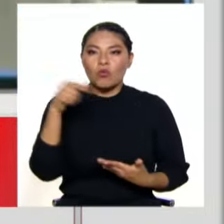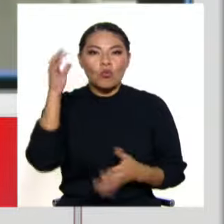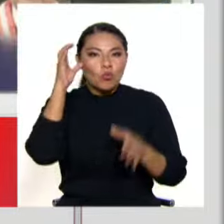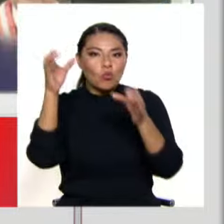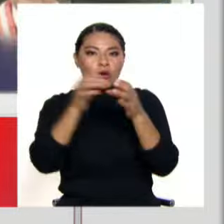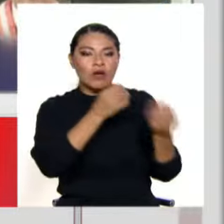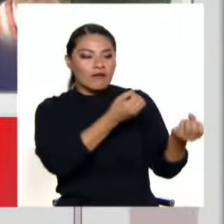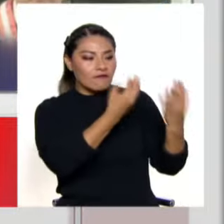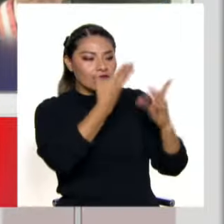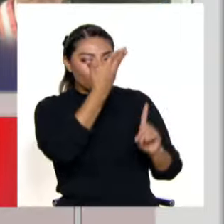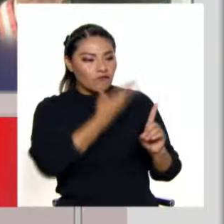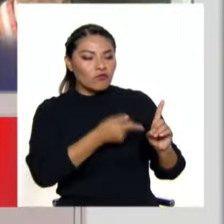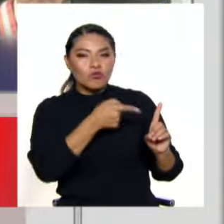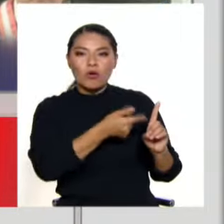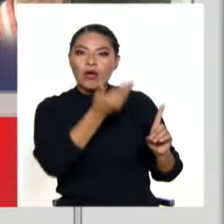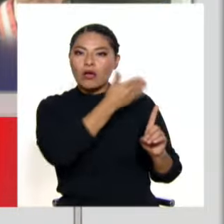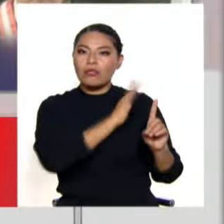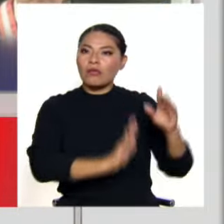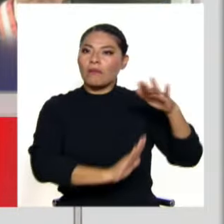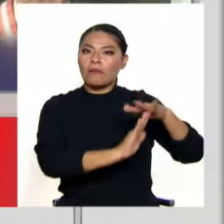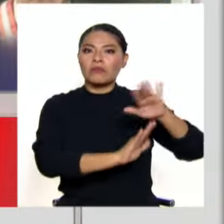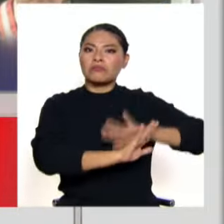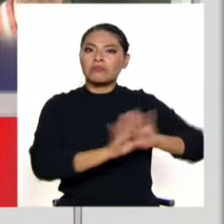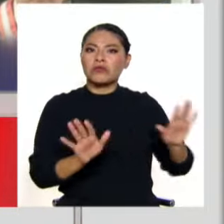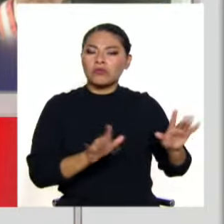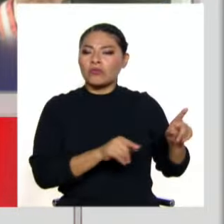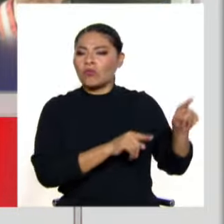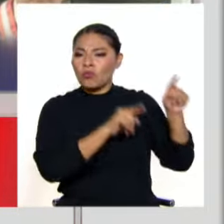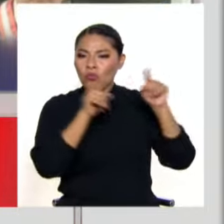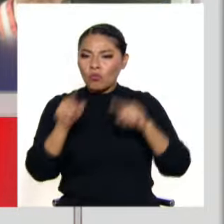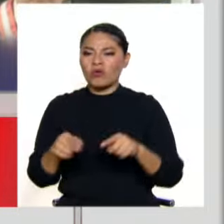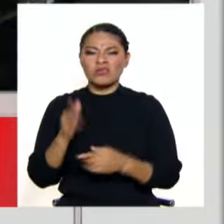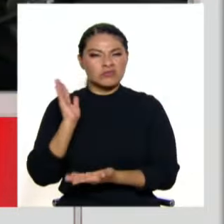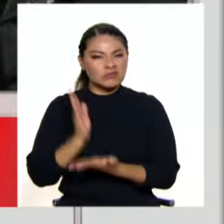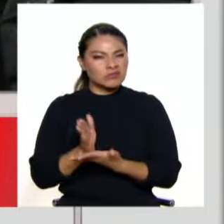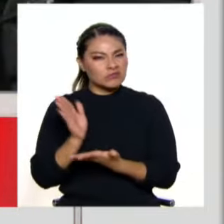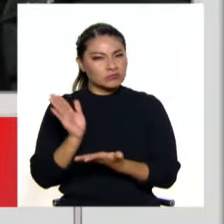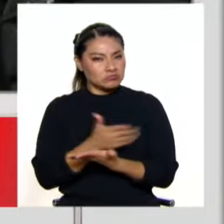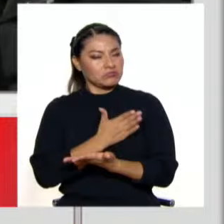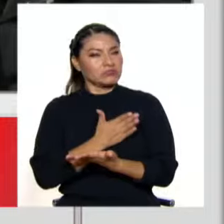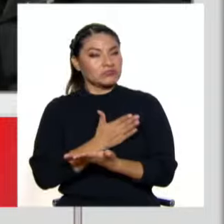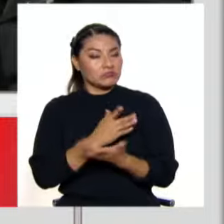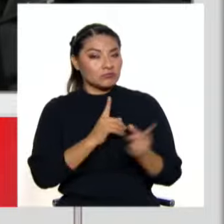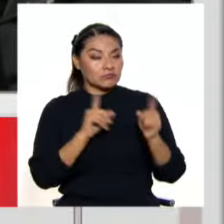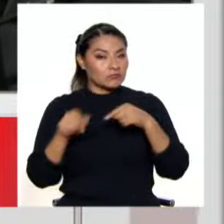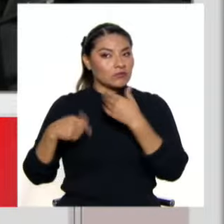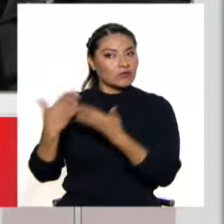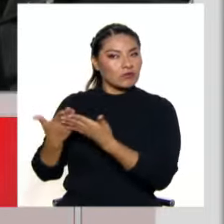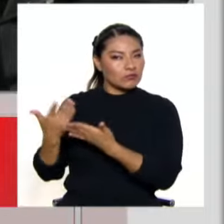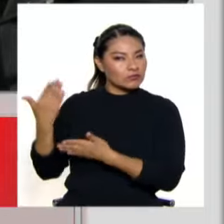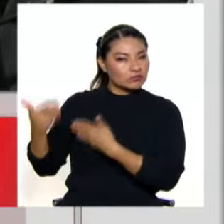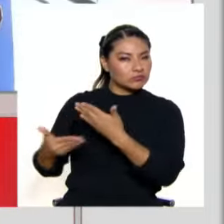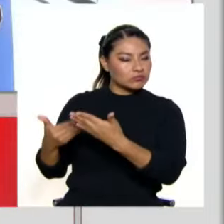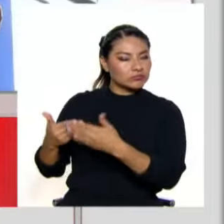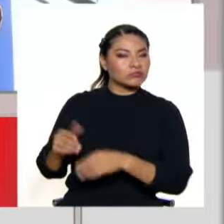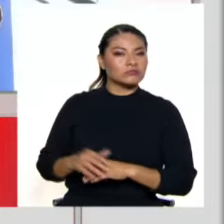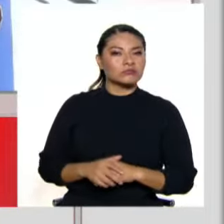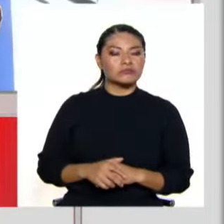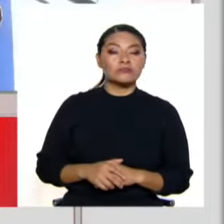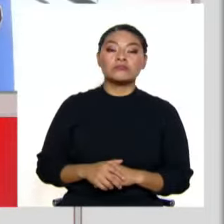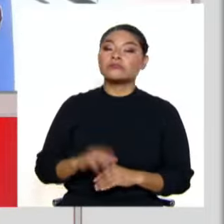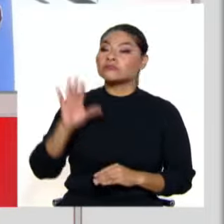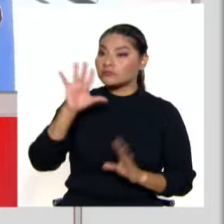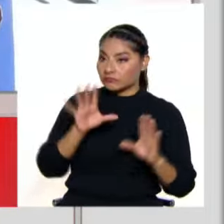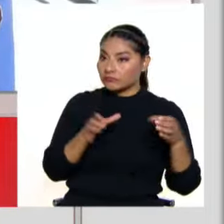informe de una persona que está inhabilitada para ejercer la función pública y con recuerdo a ese informe se va a seguir a una destitución. Pero hubo cuórum igual.